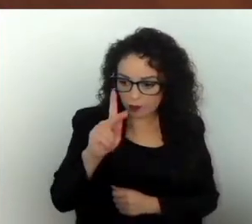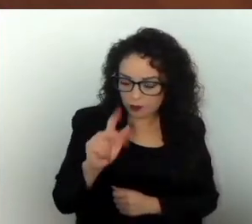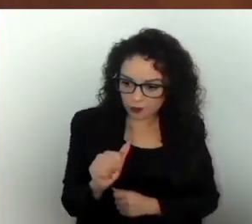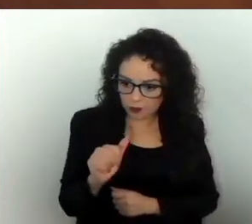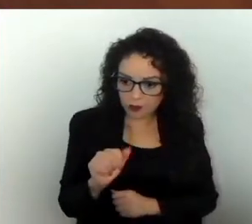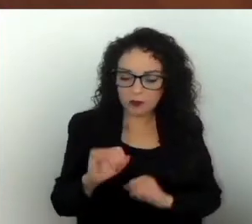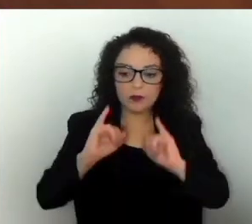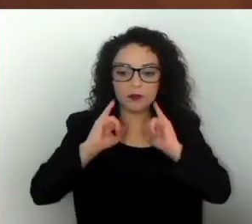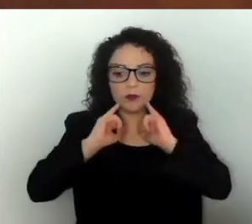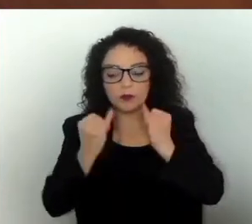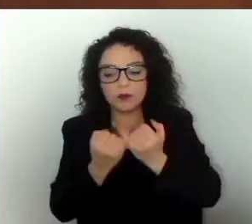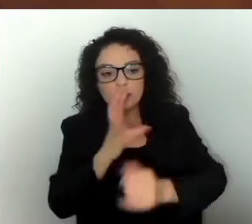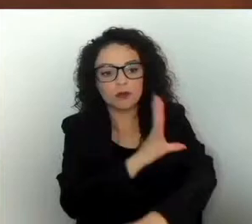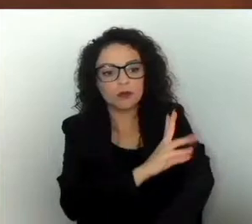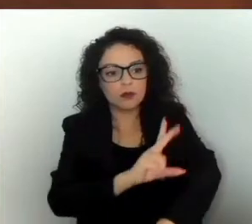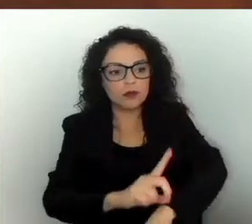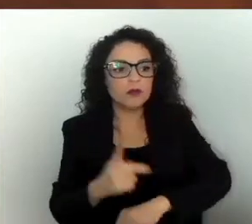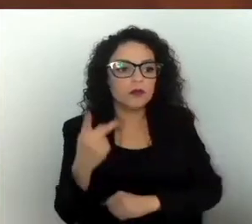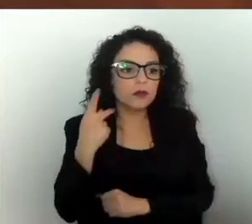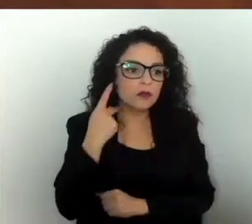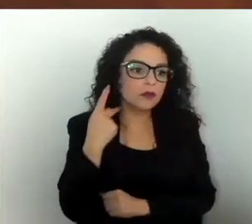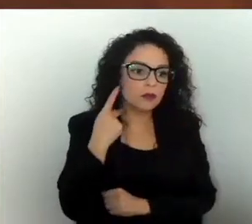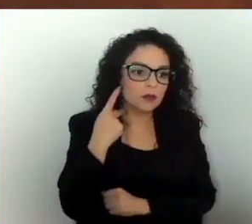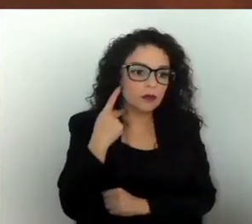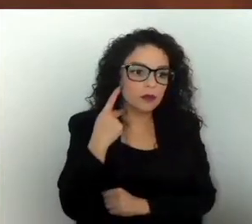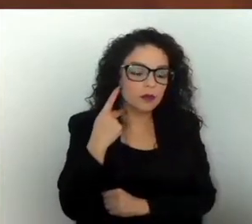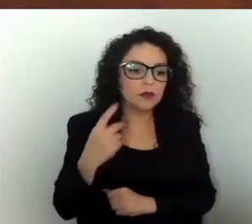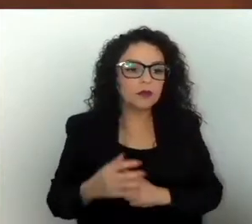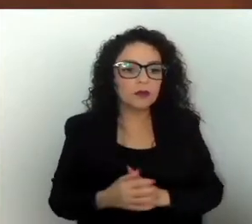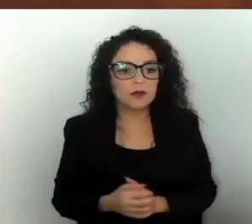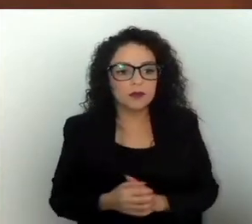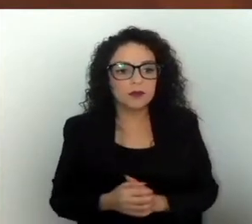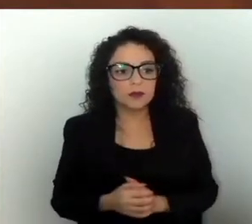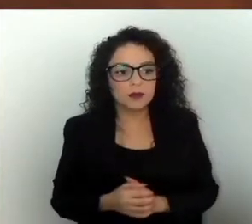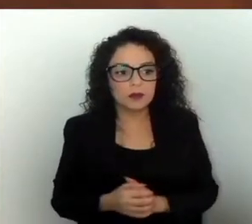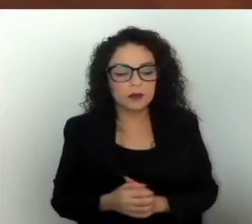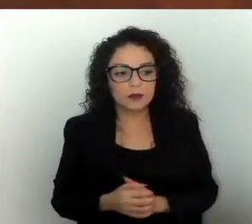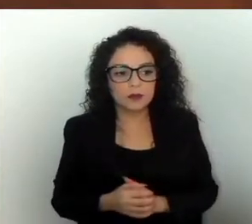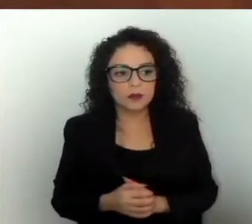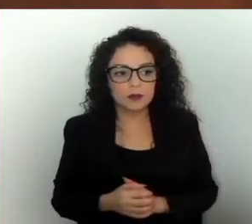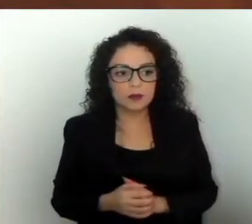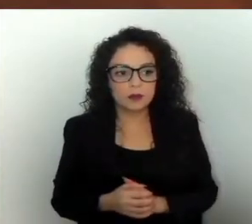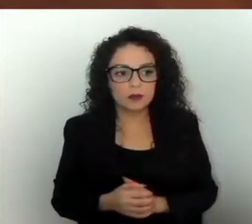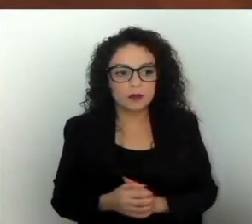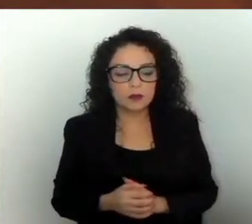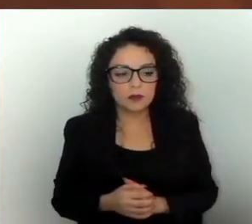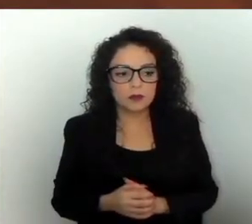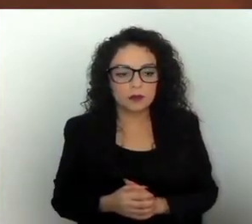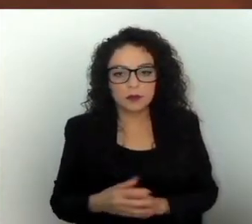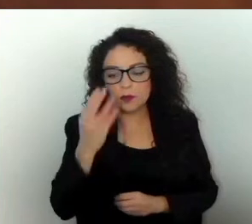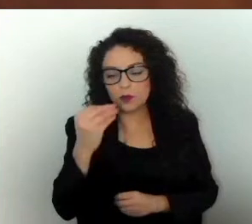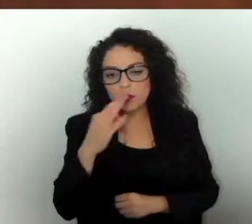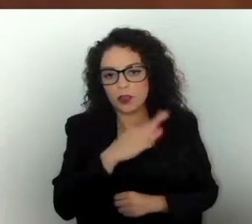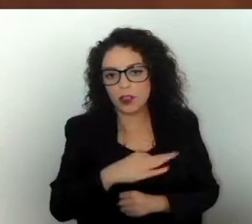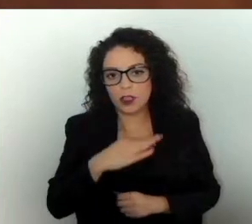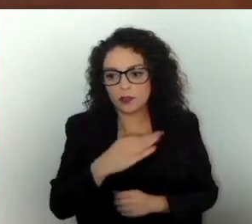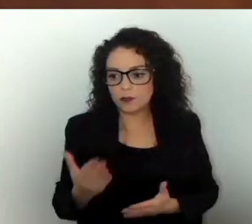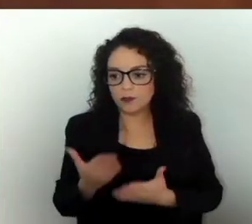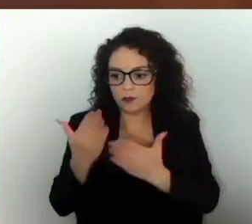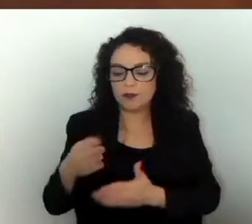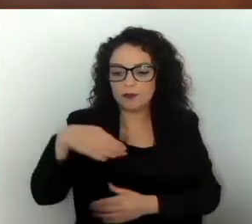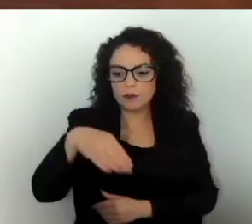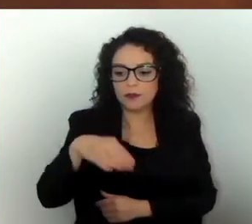de Coordinación Política. Muchas felicidades a don Mauricio